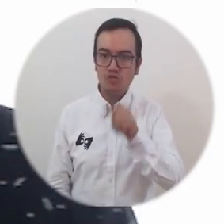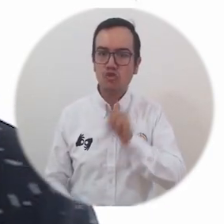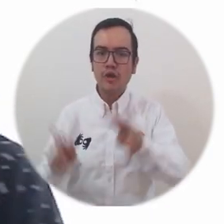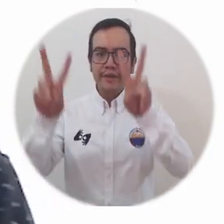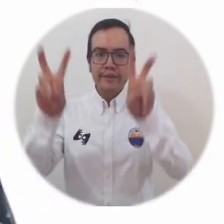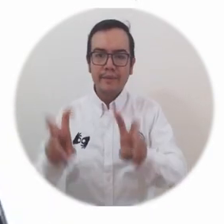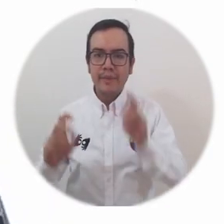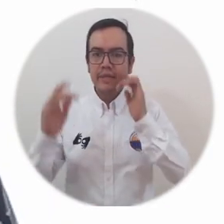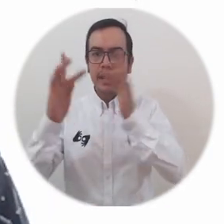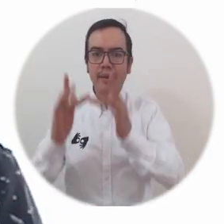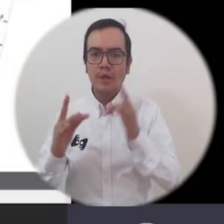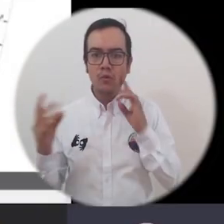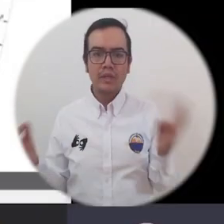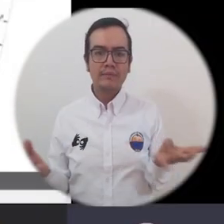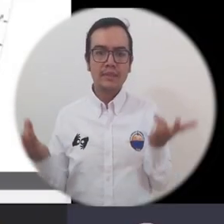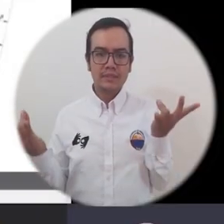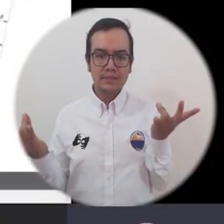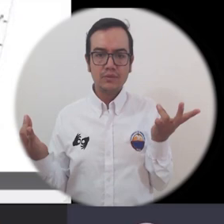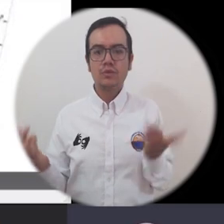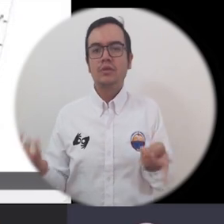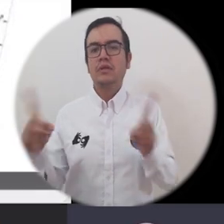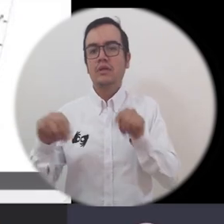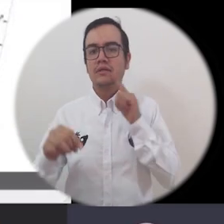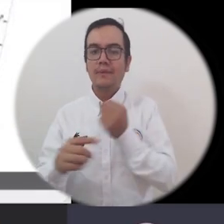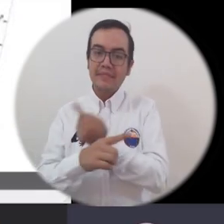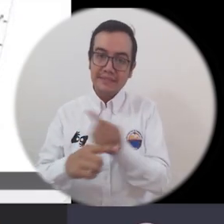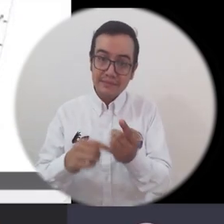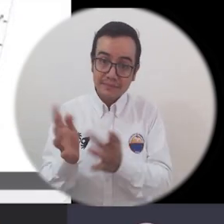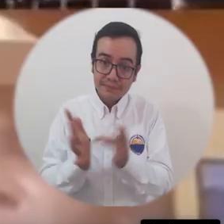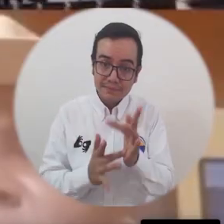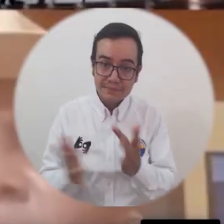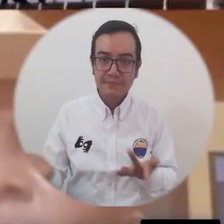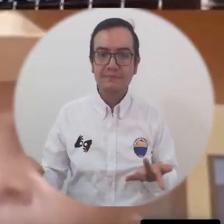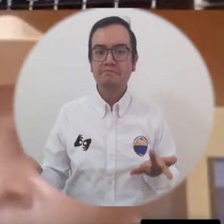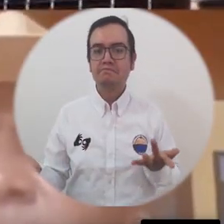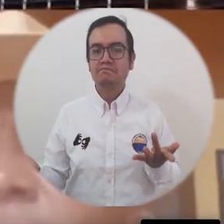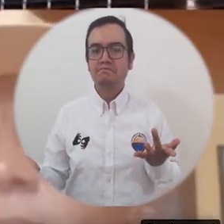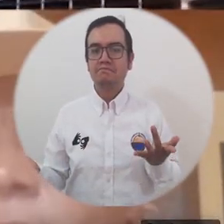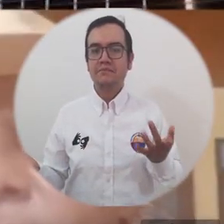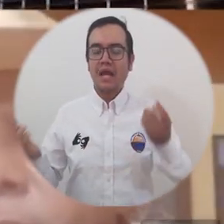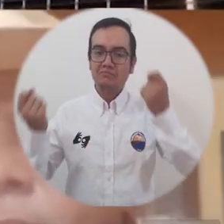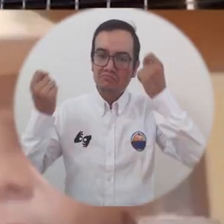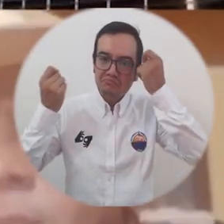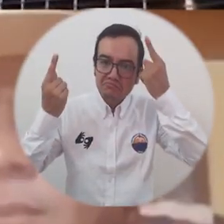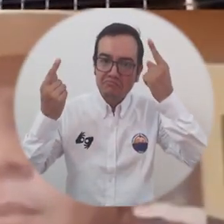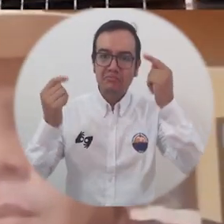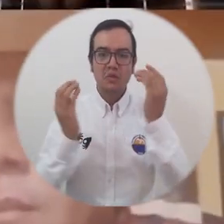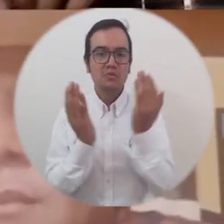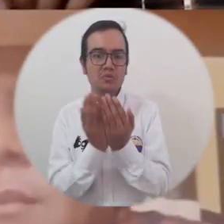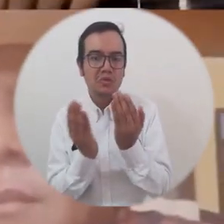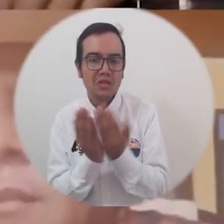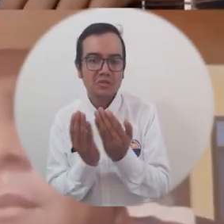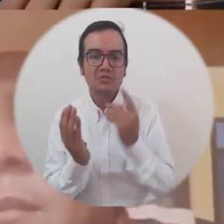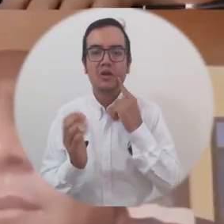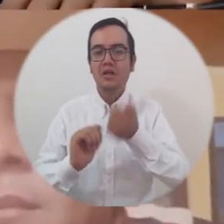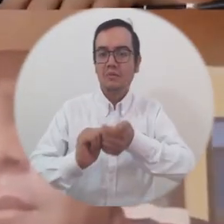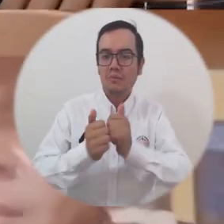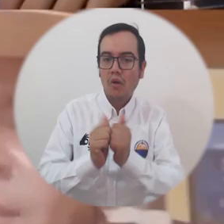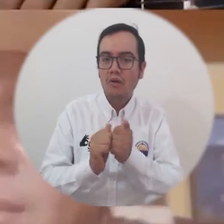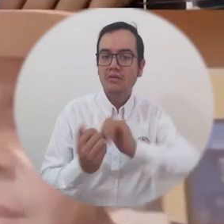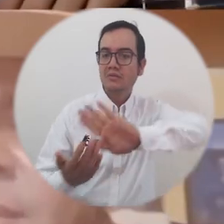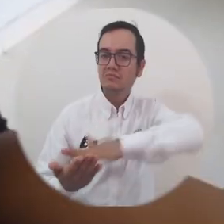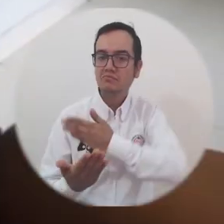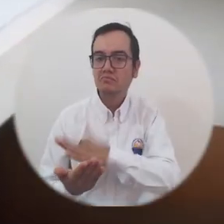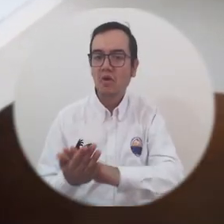desde temas de meditación, temas ligados a la Semana Santa, emprendimiento, educación, deporte, música,